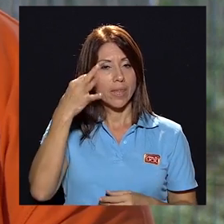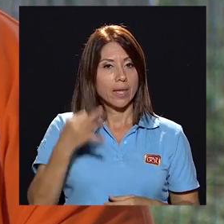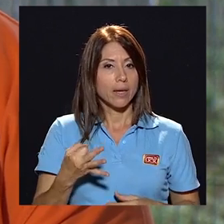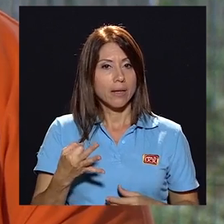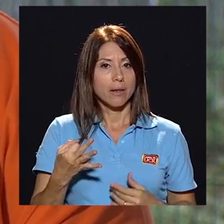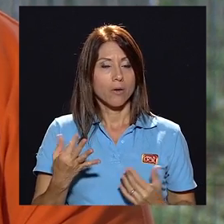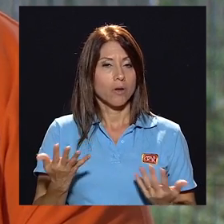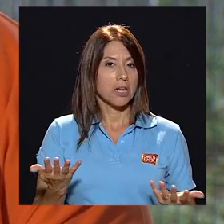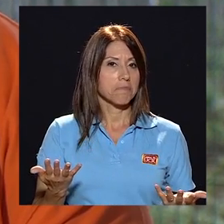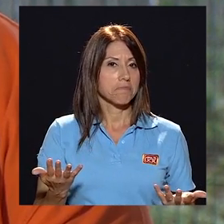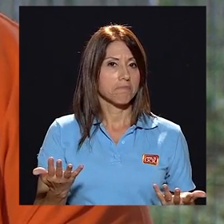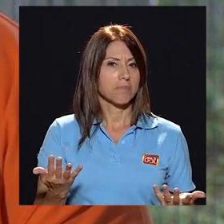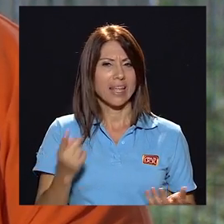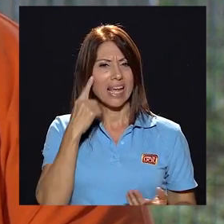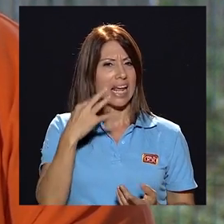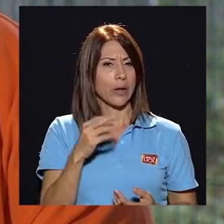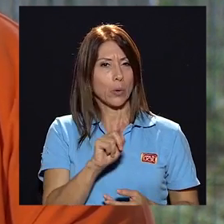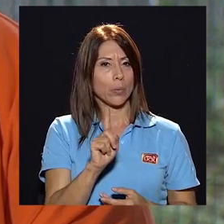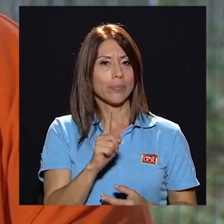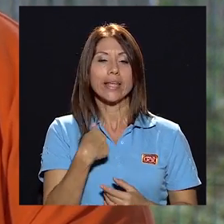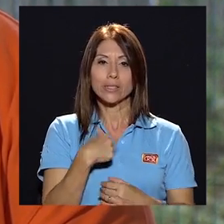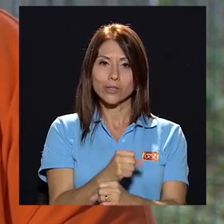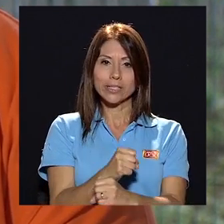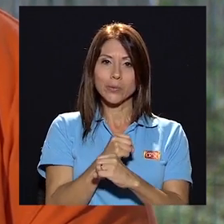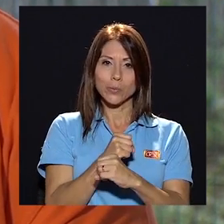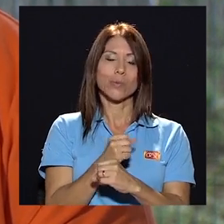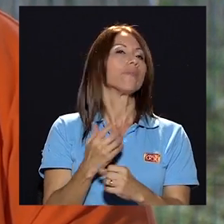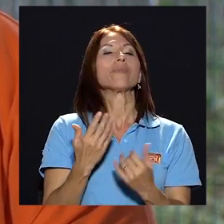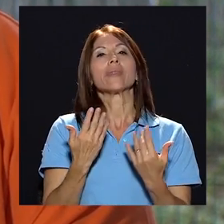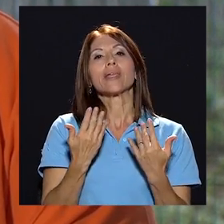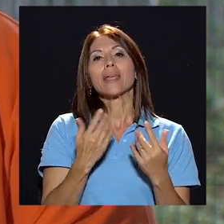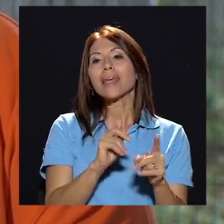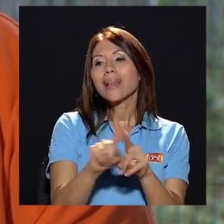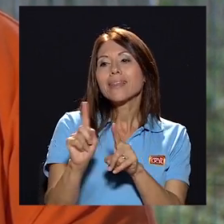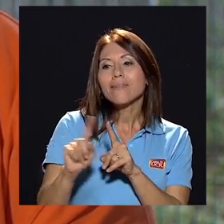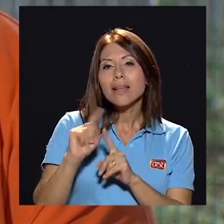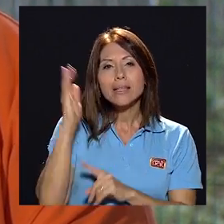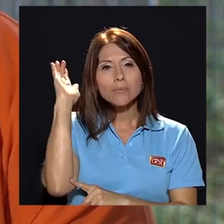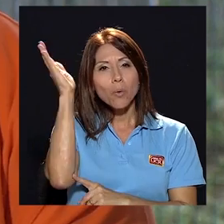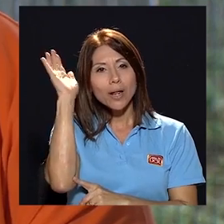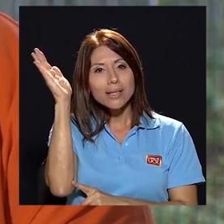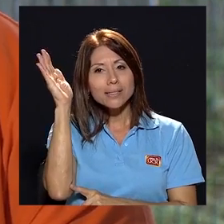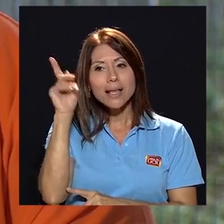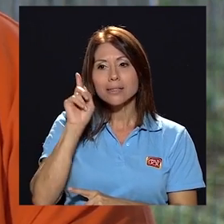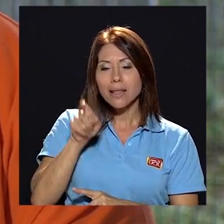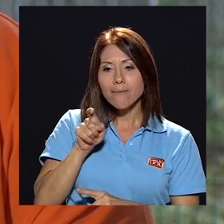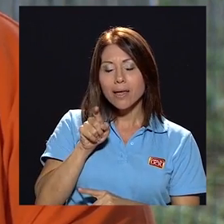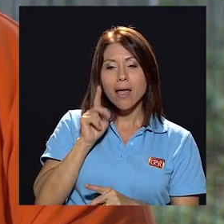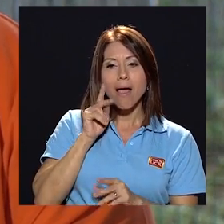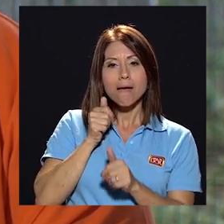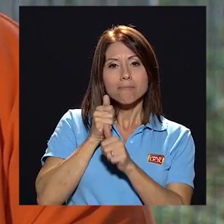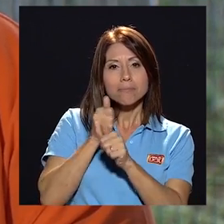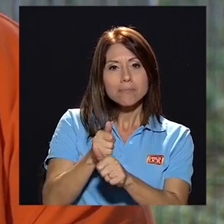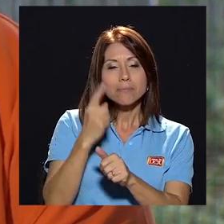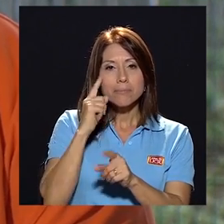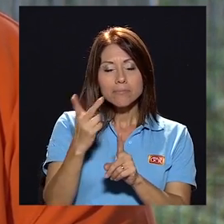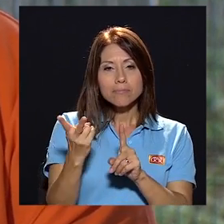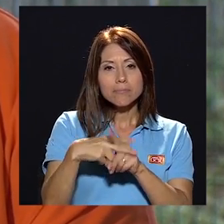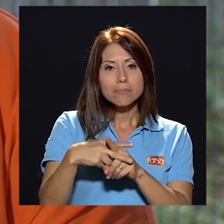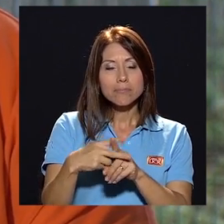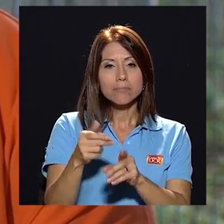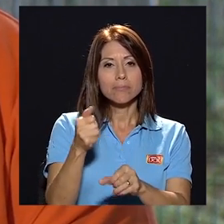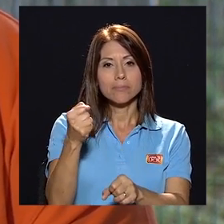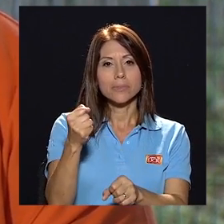creo que yo no estoy seguro que que en las ponencias también darle seguimiento para que para que se cumplan